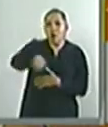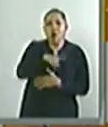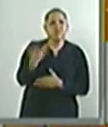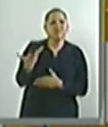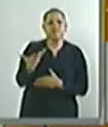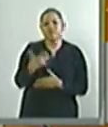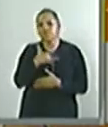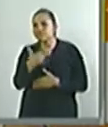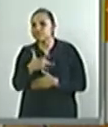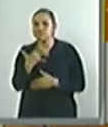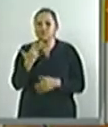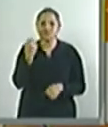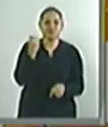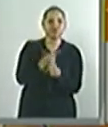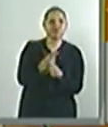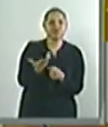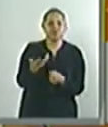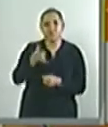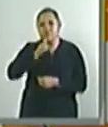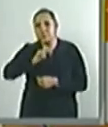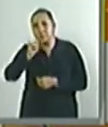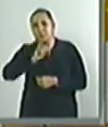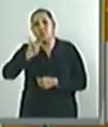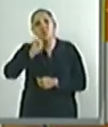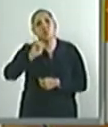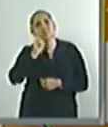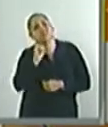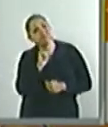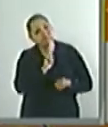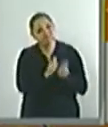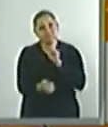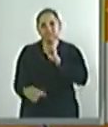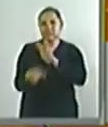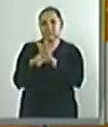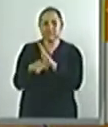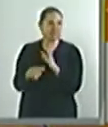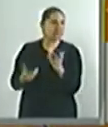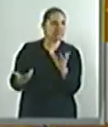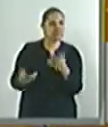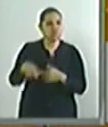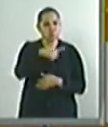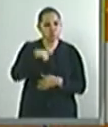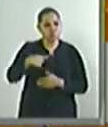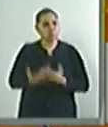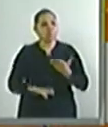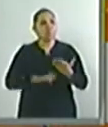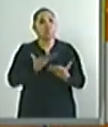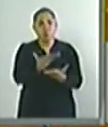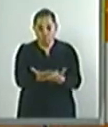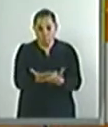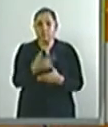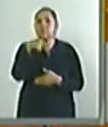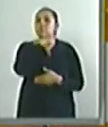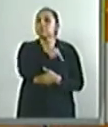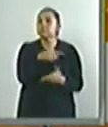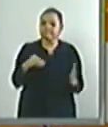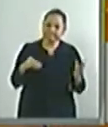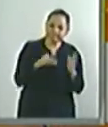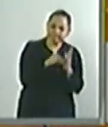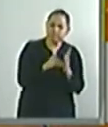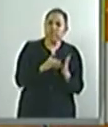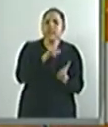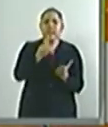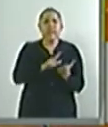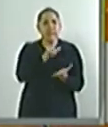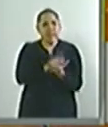temprana. Estamos proponiendo que la edad para iniciar y para que sea legal el consumo del alcohol sea